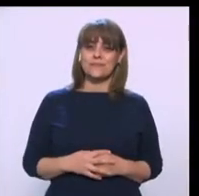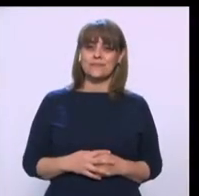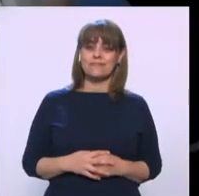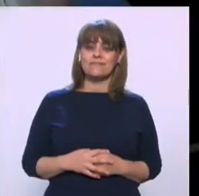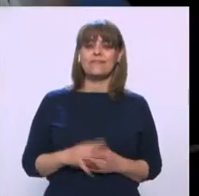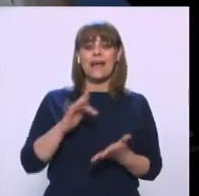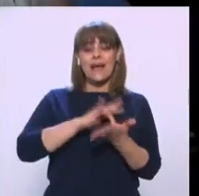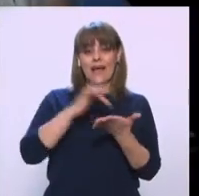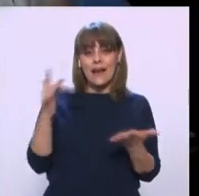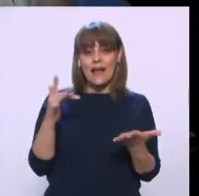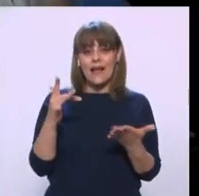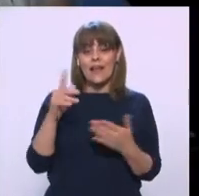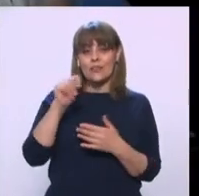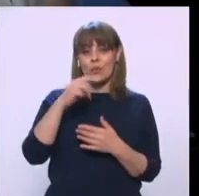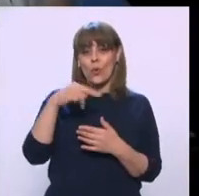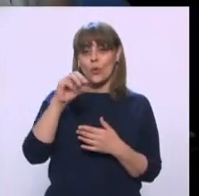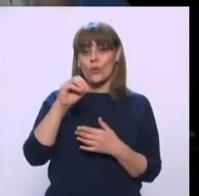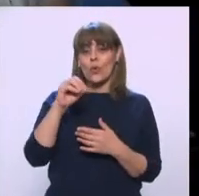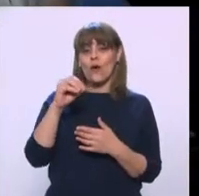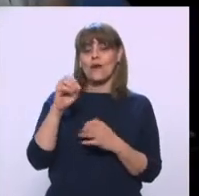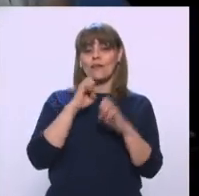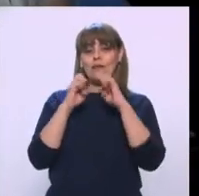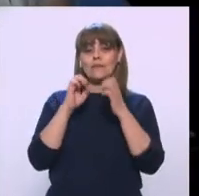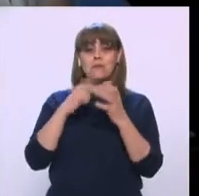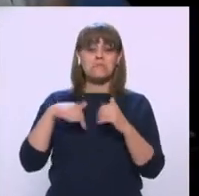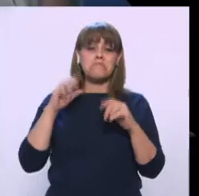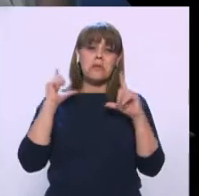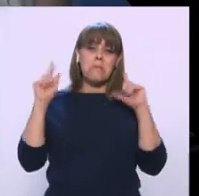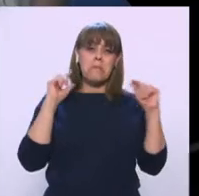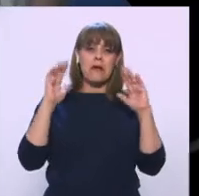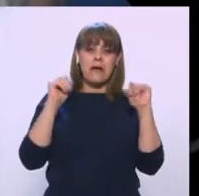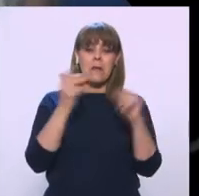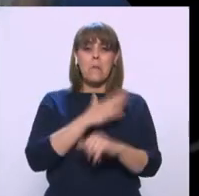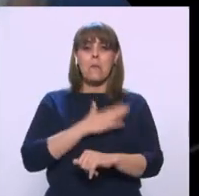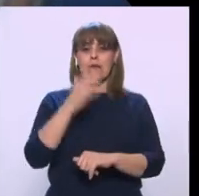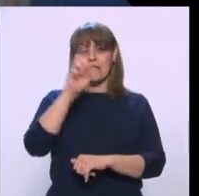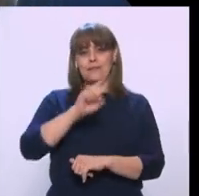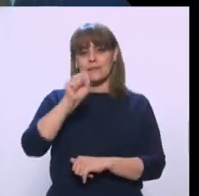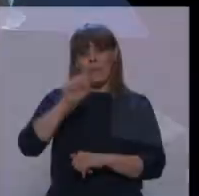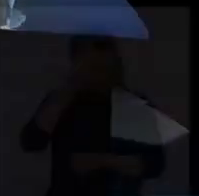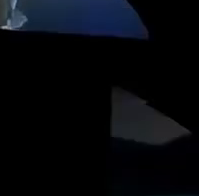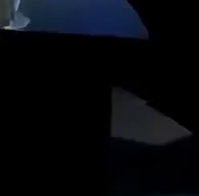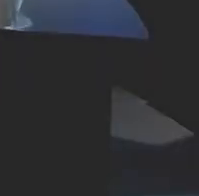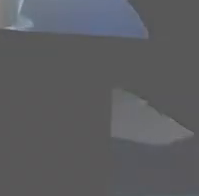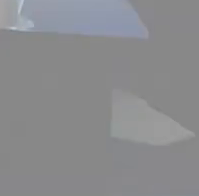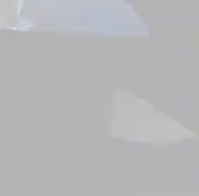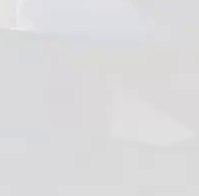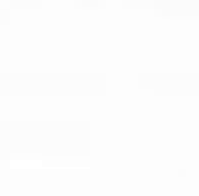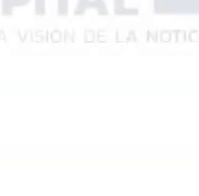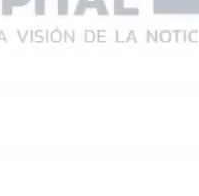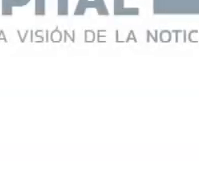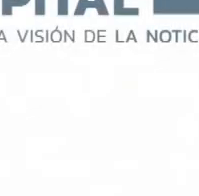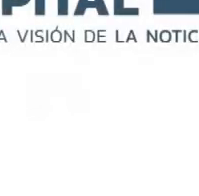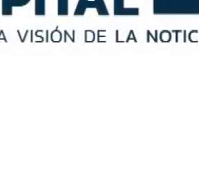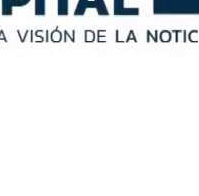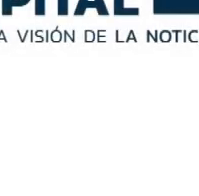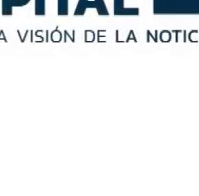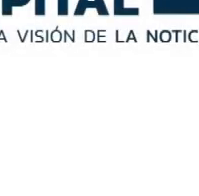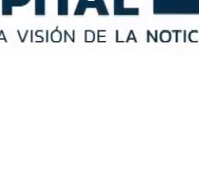Pues, muchísimas gracias, Toño, por esta entrevista. Nosotros ya nos vamos. Nos vemos, señor Becerra. Fin de semana, gracias, Toño. 6-1 Los Doyers.